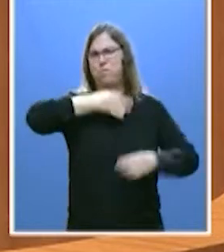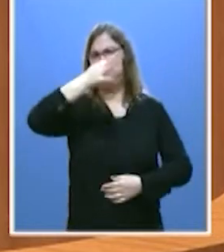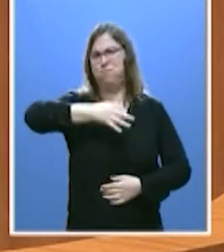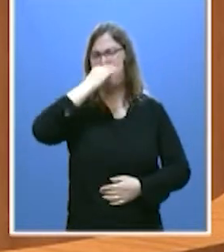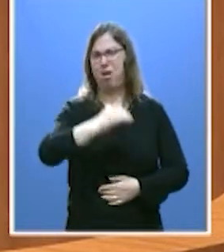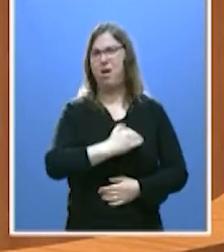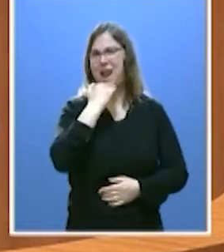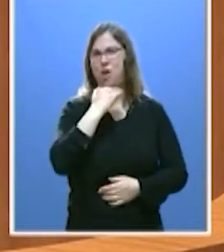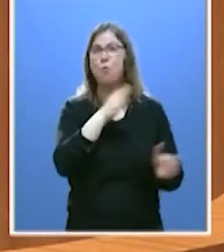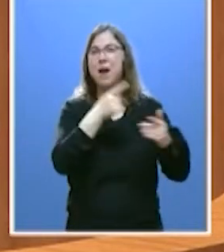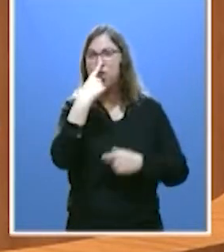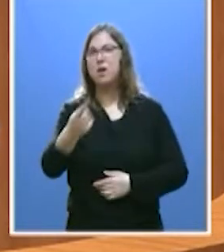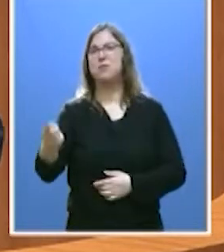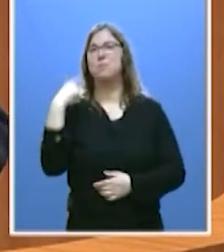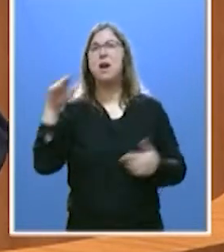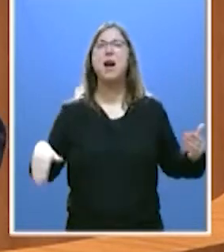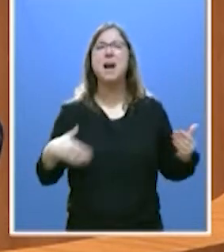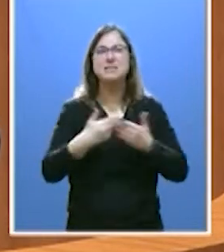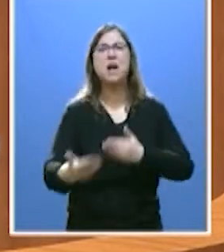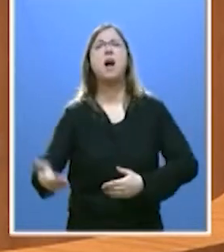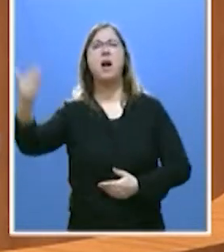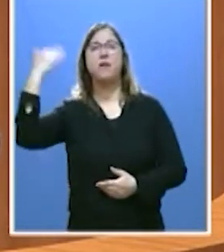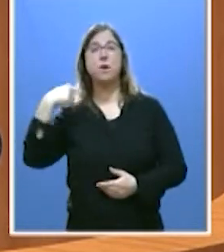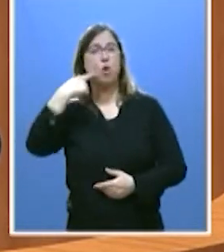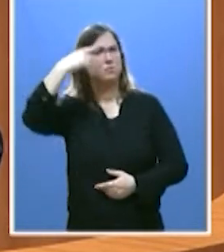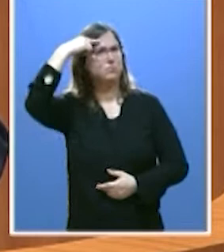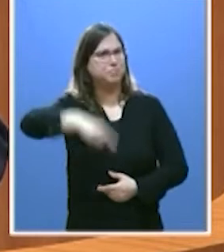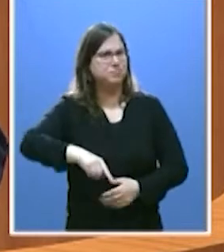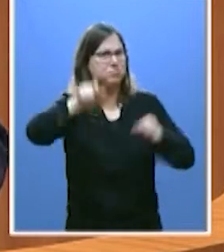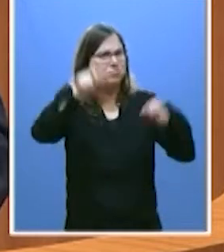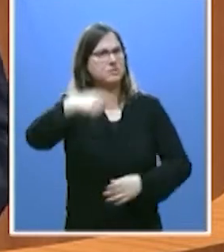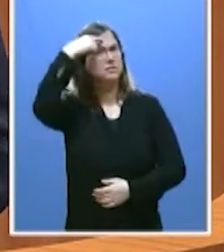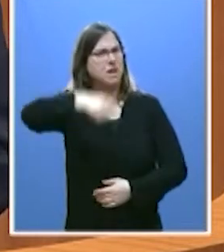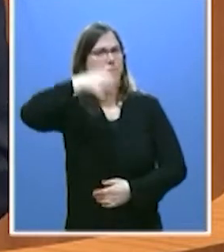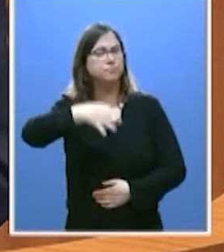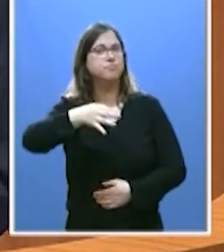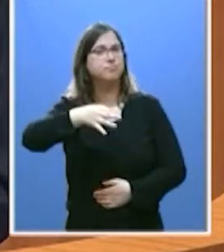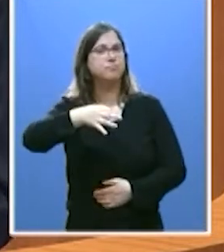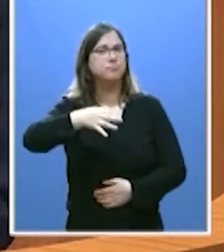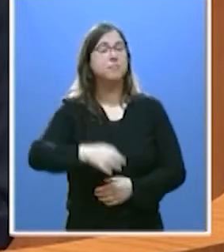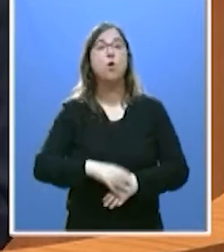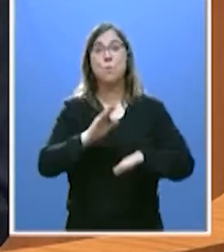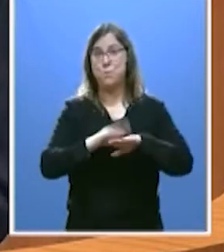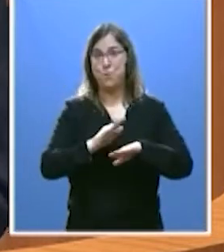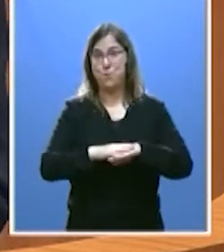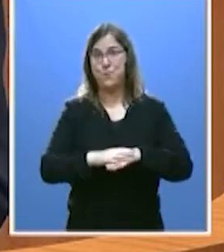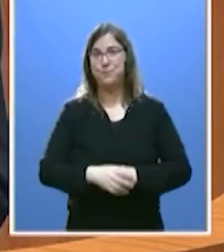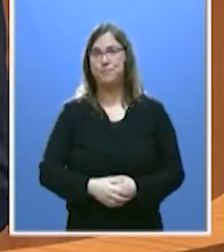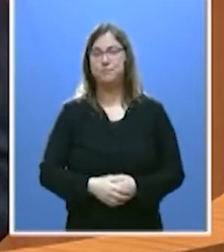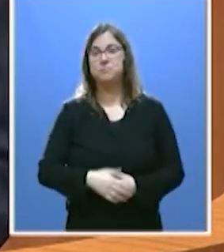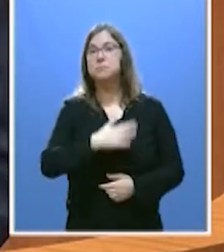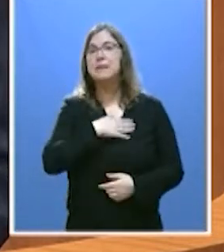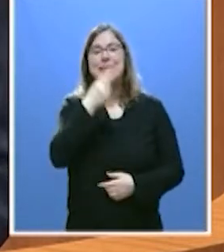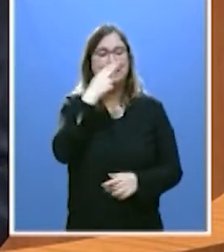Y puedo asegurarles que incluso desde antes, porque me consta personalmente. Por tanto, ni los